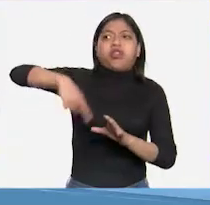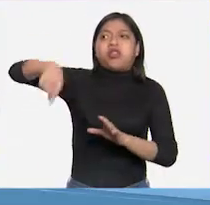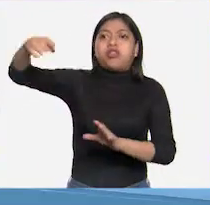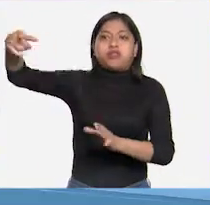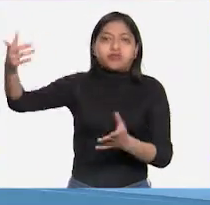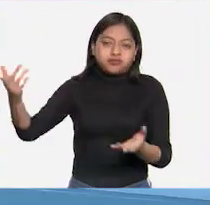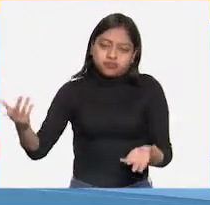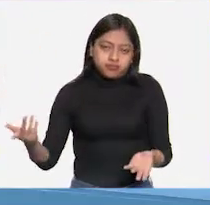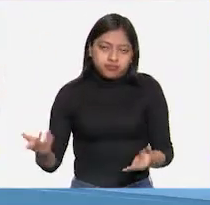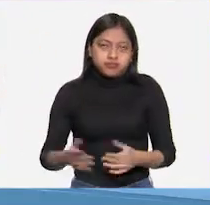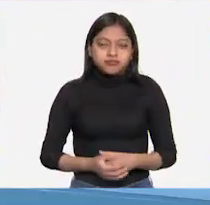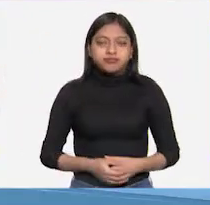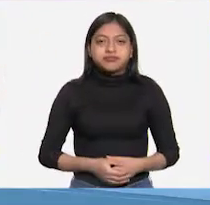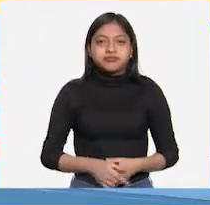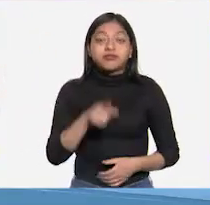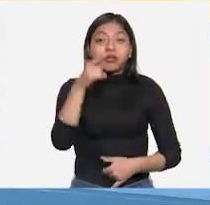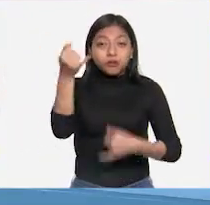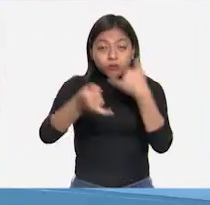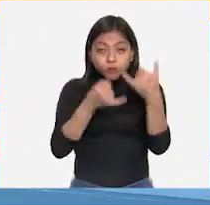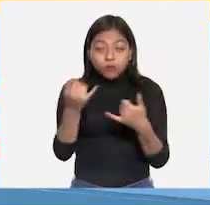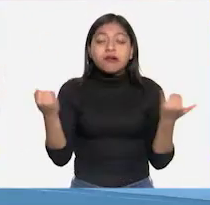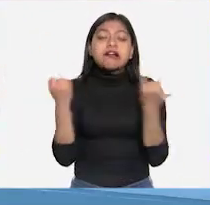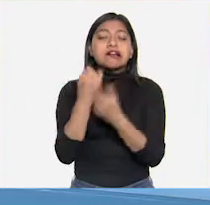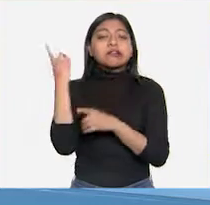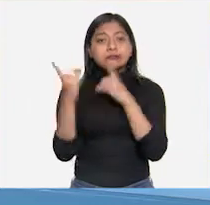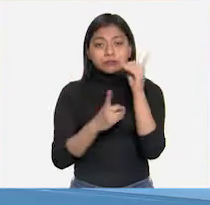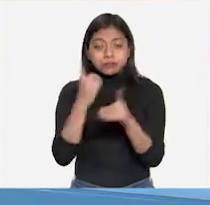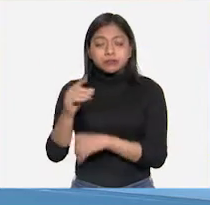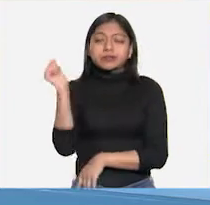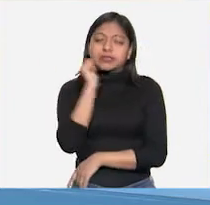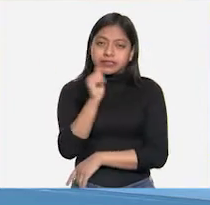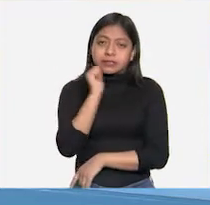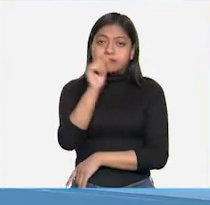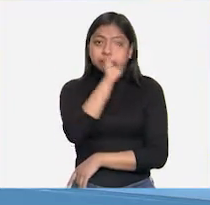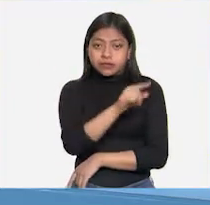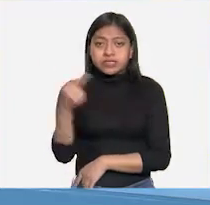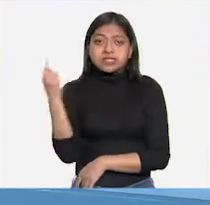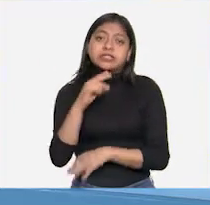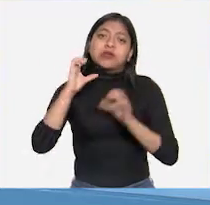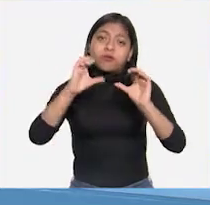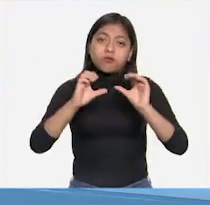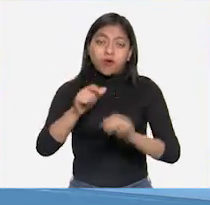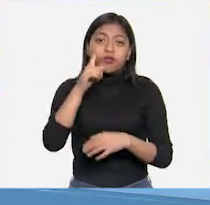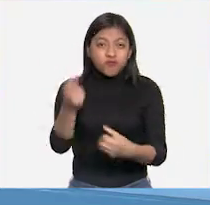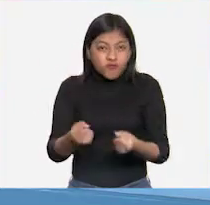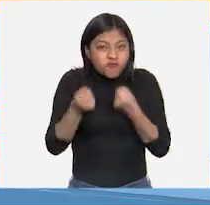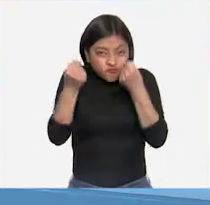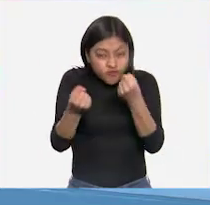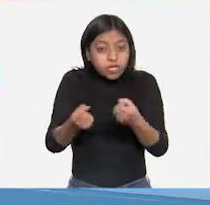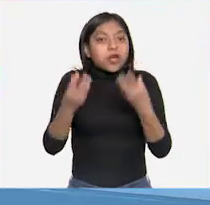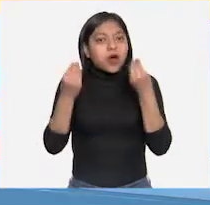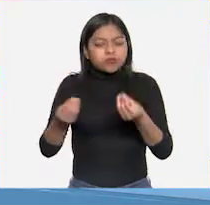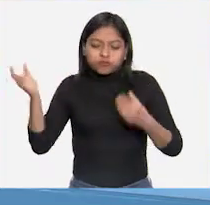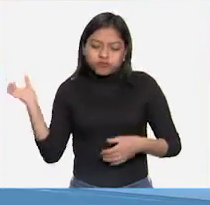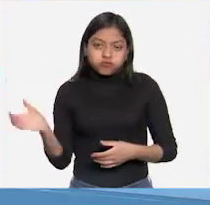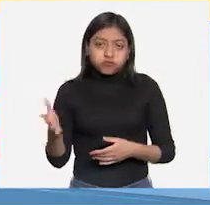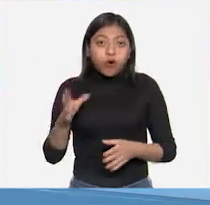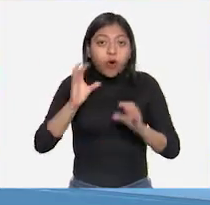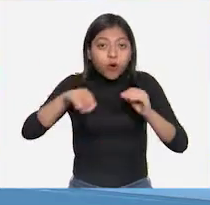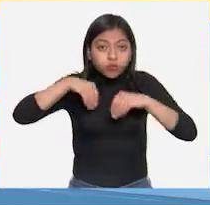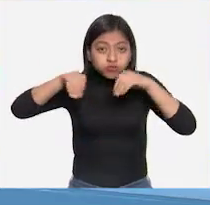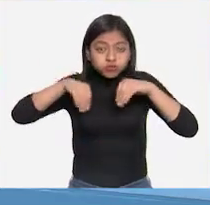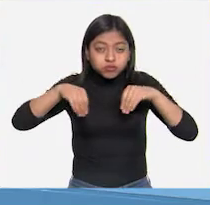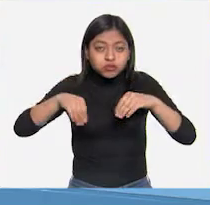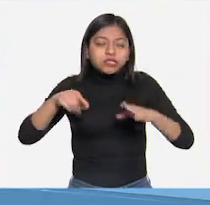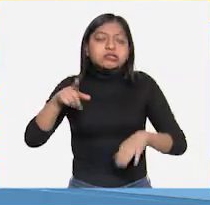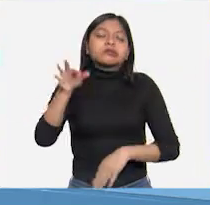importante decir que en los juegos y deportes siempre debemos tener cuidado, pues la aplicación de fuerza y el movimiento, bueno,